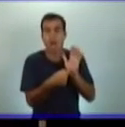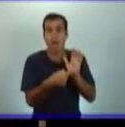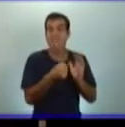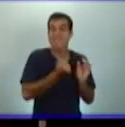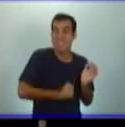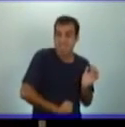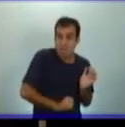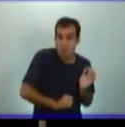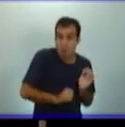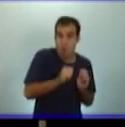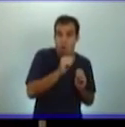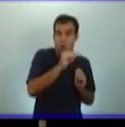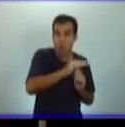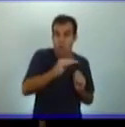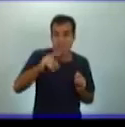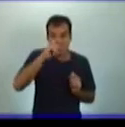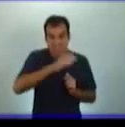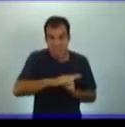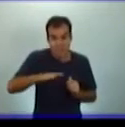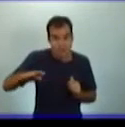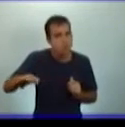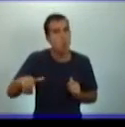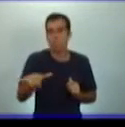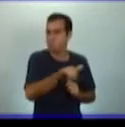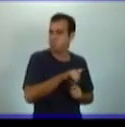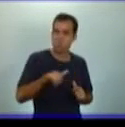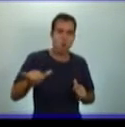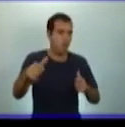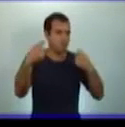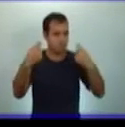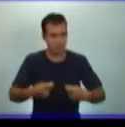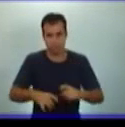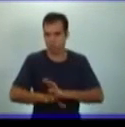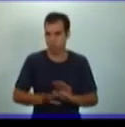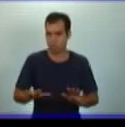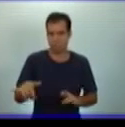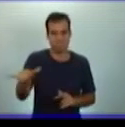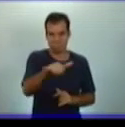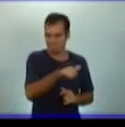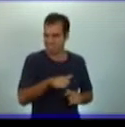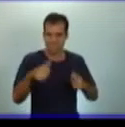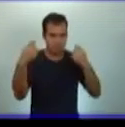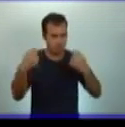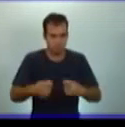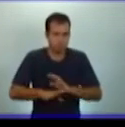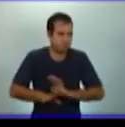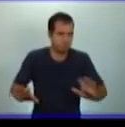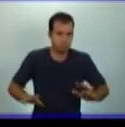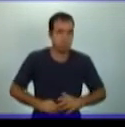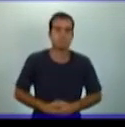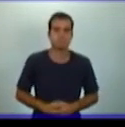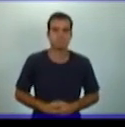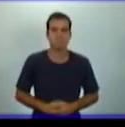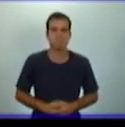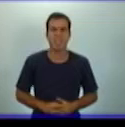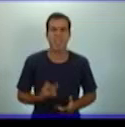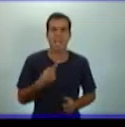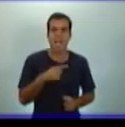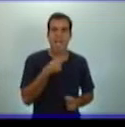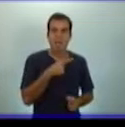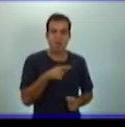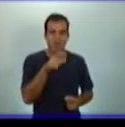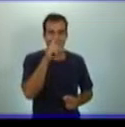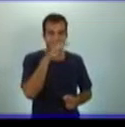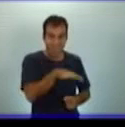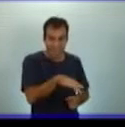derechos. ¿Sí? No hay que calificar si este hijo o si este otro no. Todos